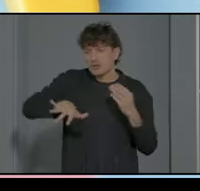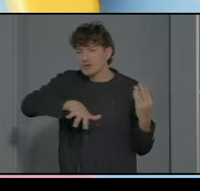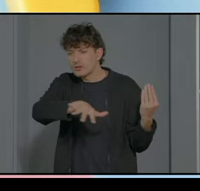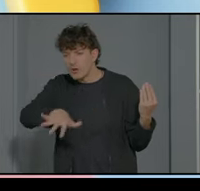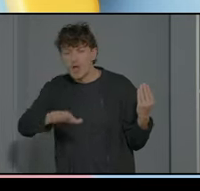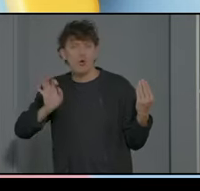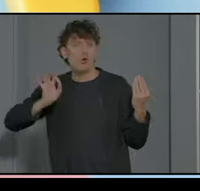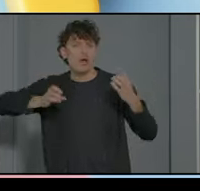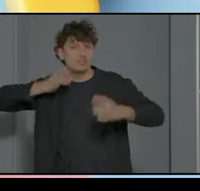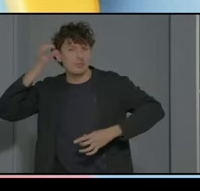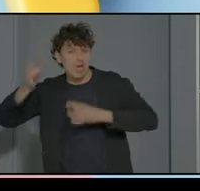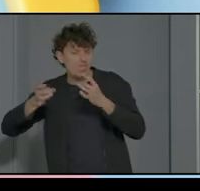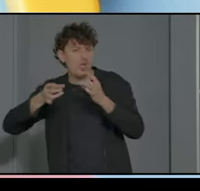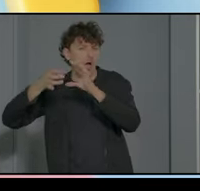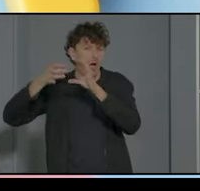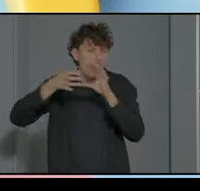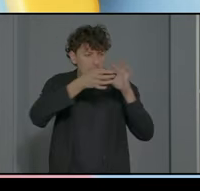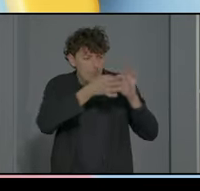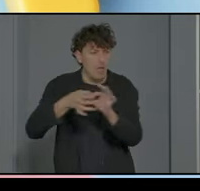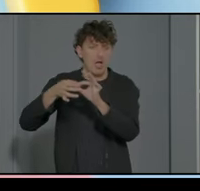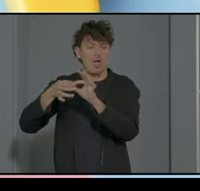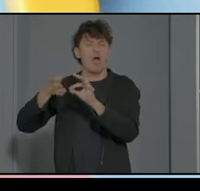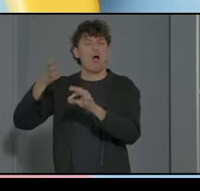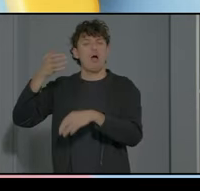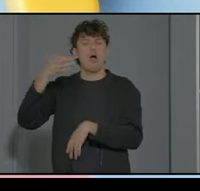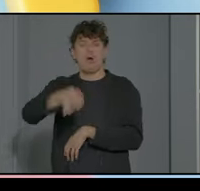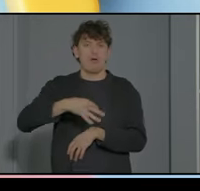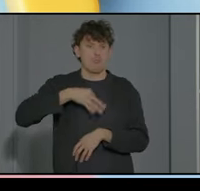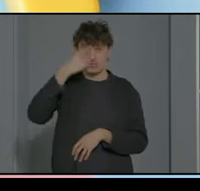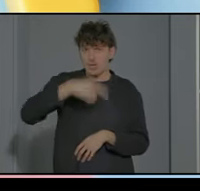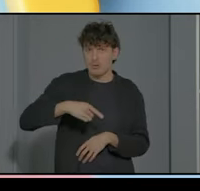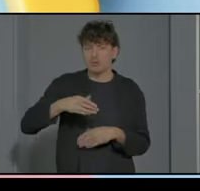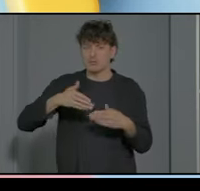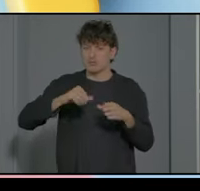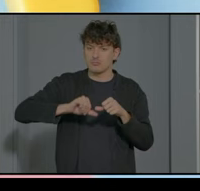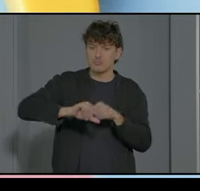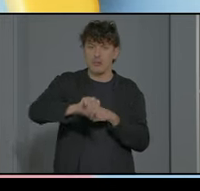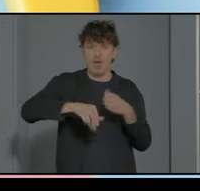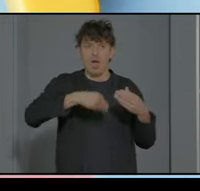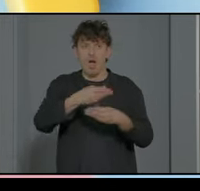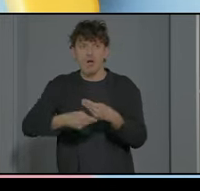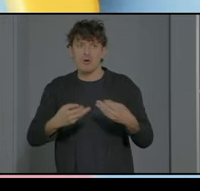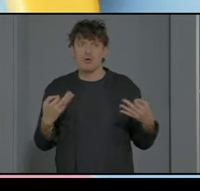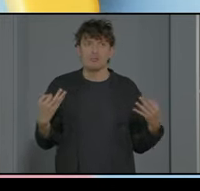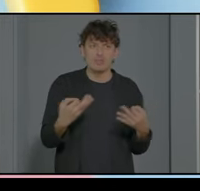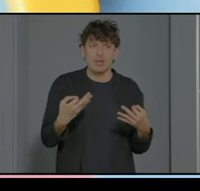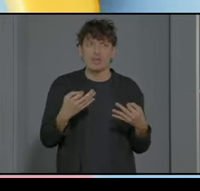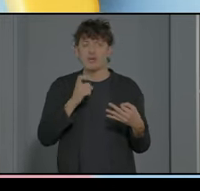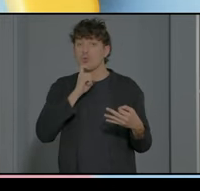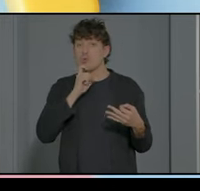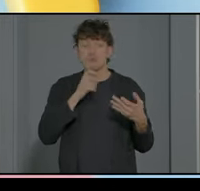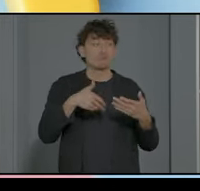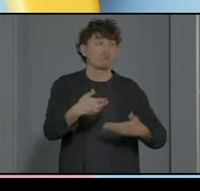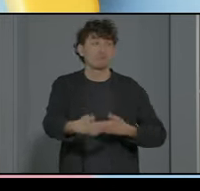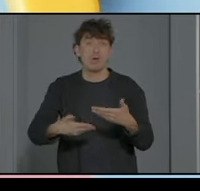actividad y a la larga voy pudiendo anticipar qué voy a hacer o qué o dónde voy a ir porque estoy viendo